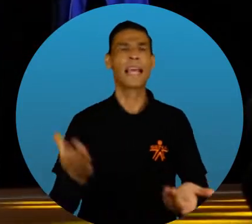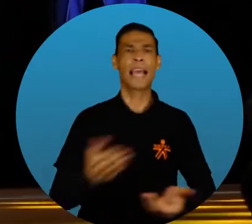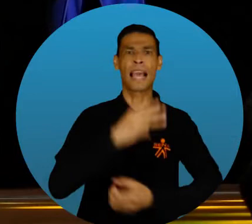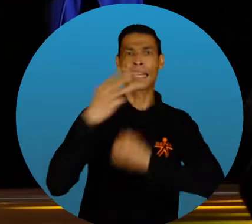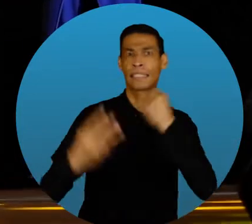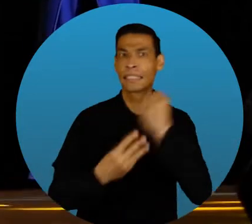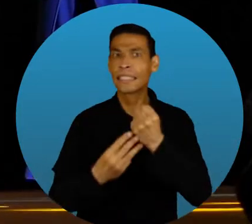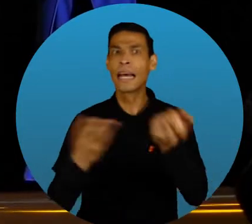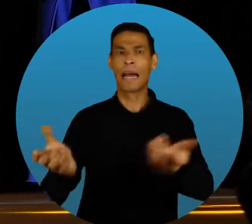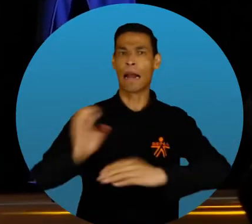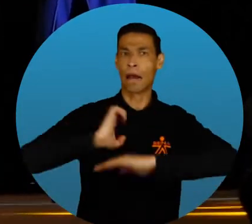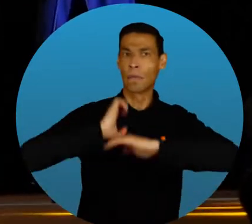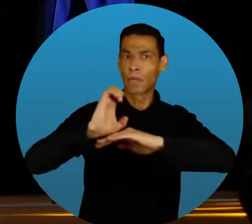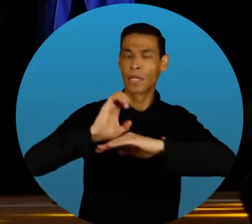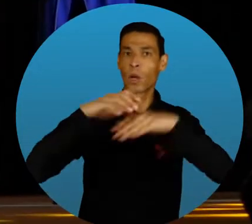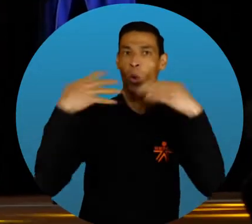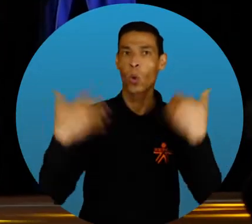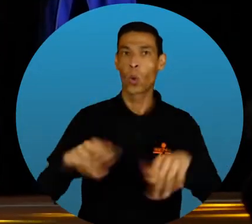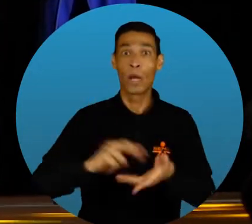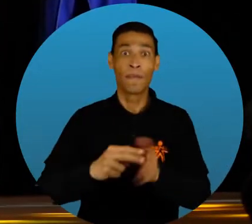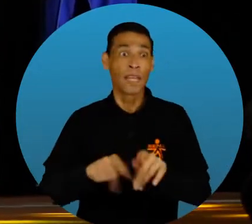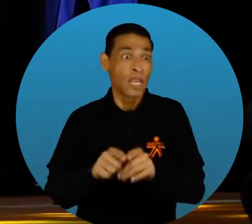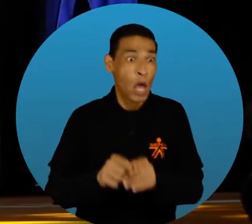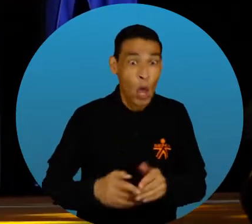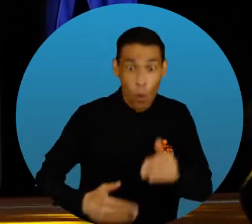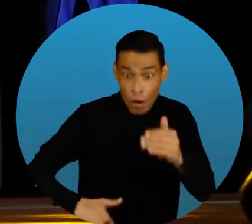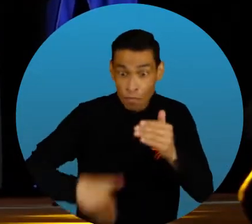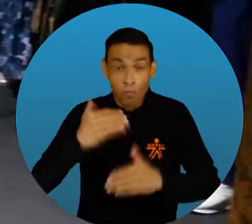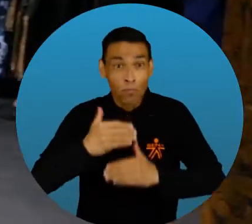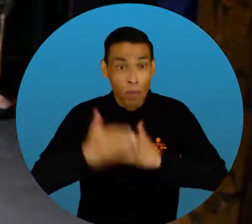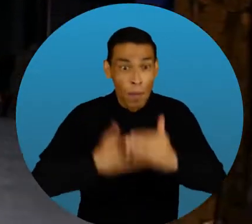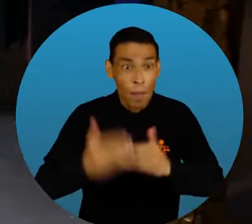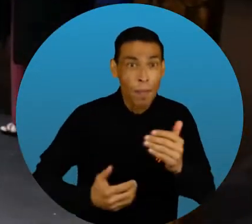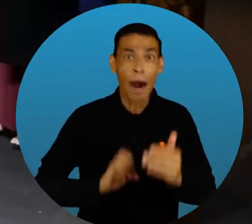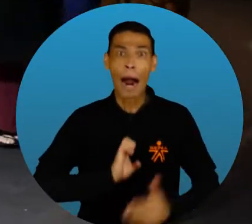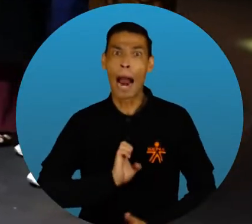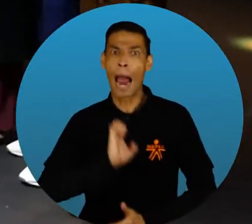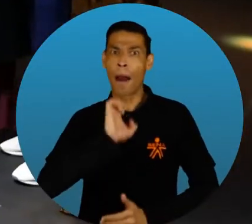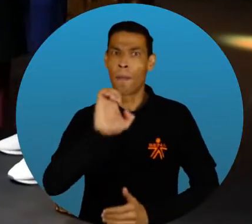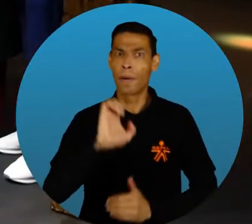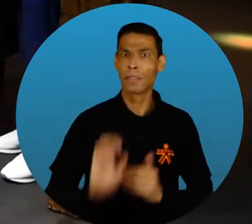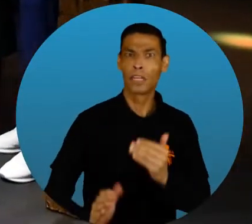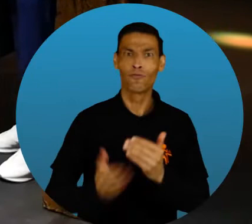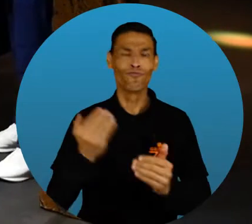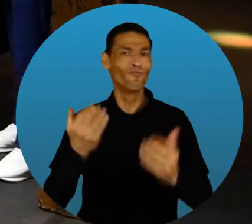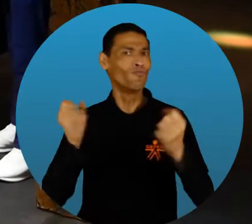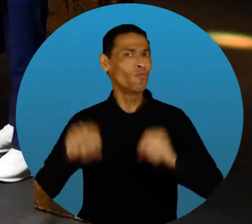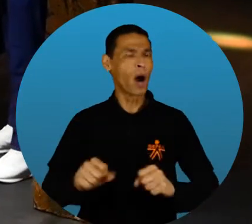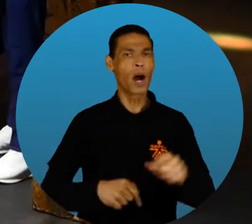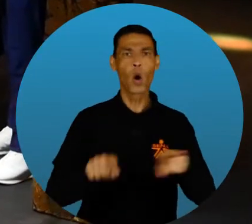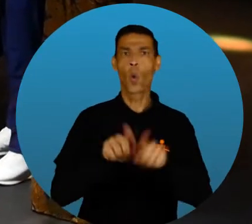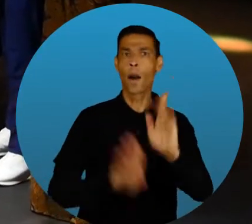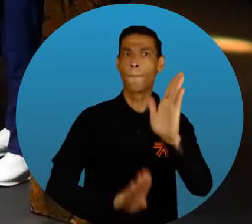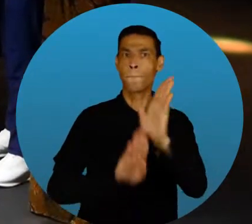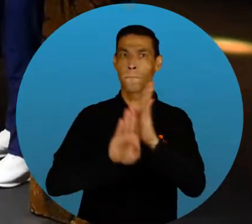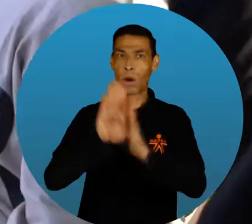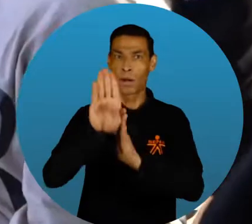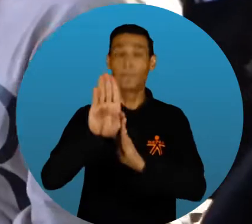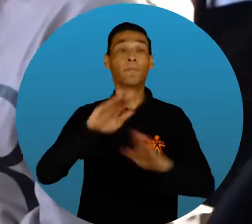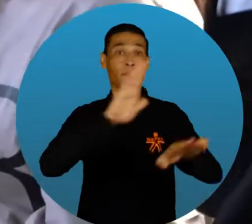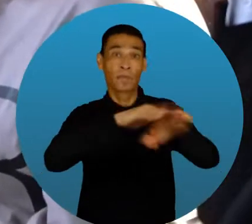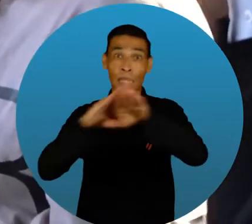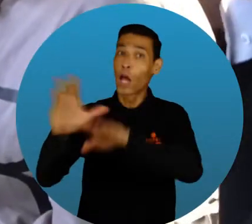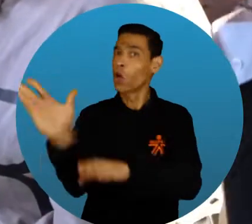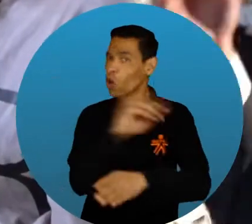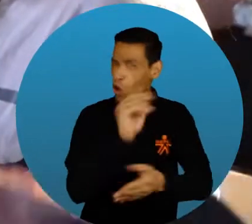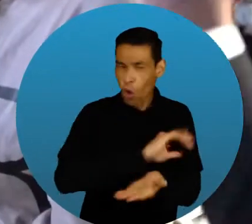del Sena, del Fondo Emprender Me parece a que se están creando sus caminos de emprendimiento y de la carrera Para poder realmente progresar y funcionar Así que la